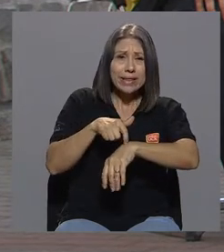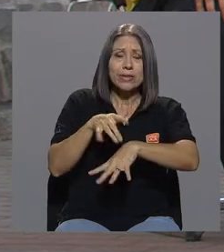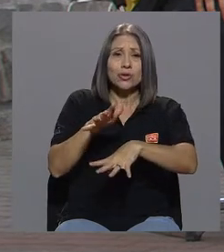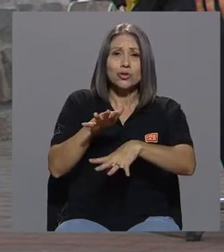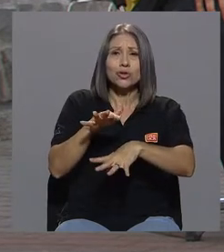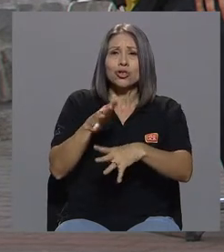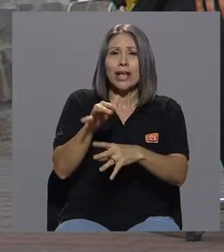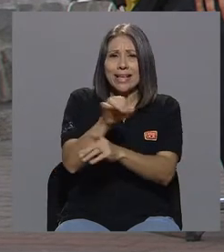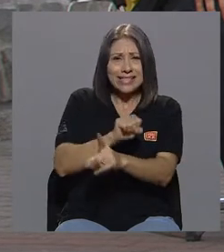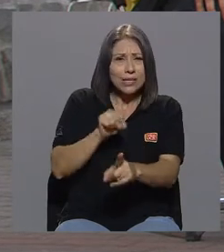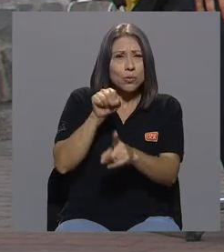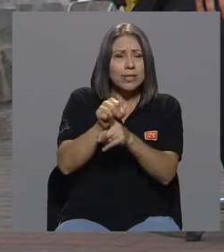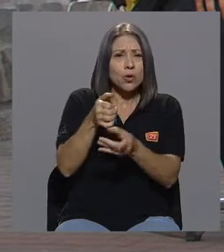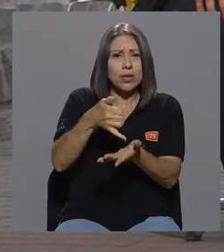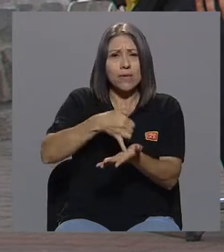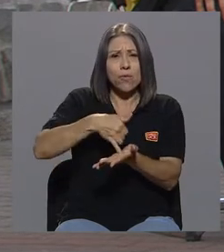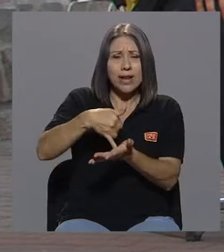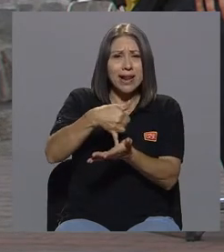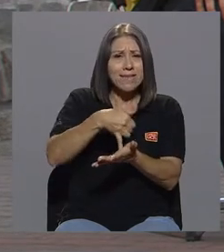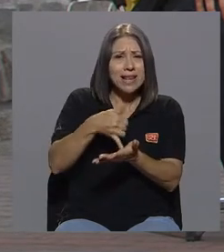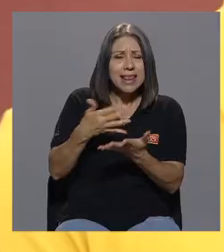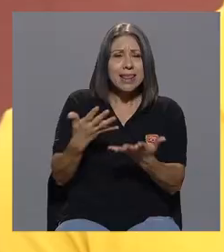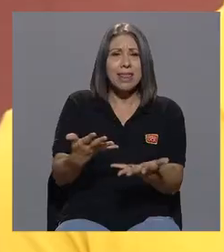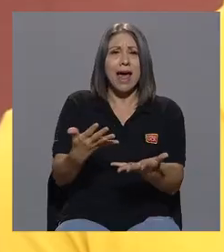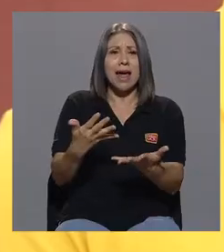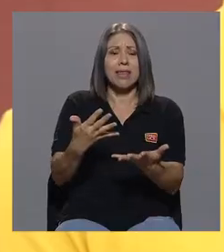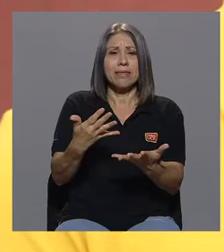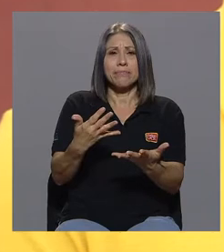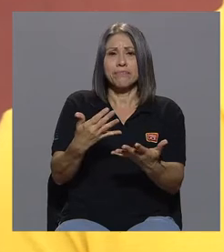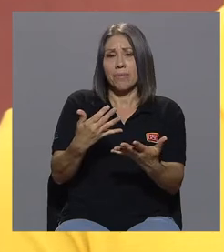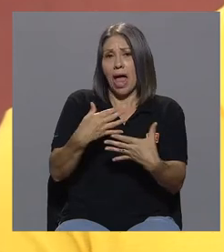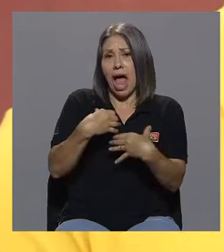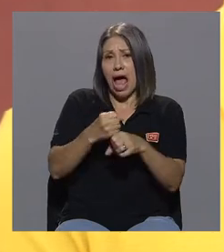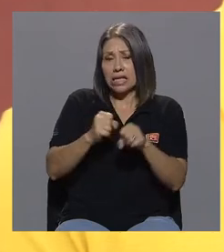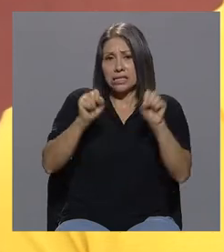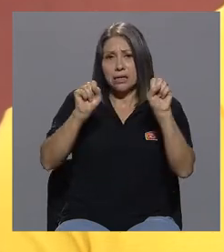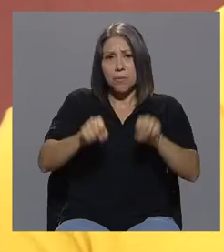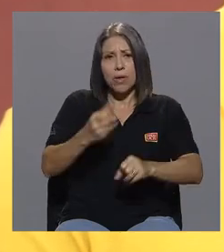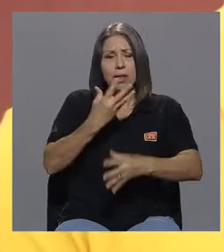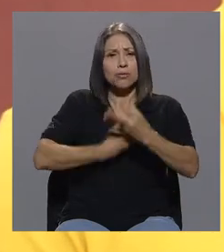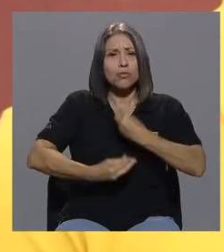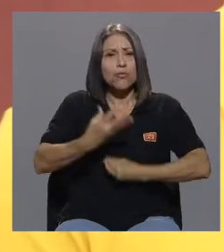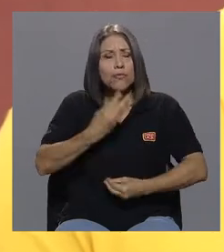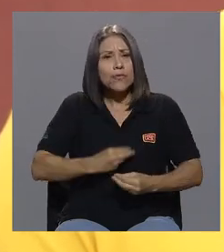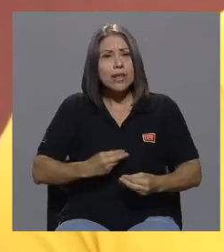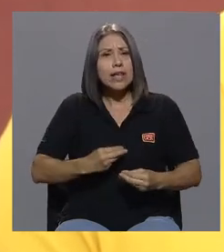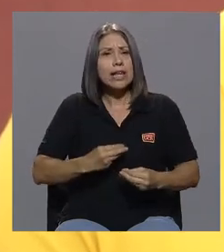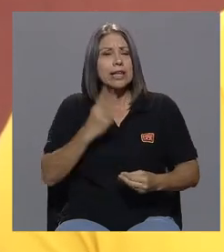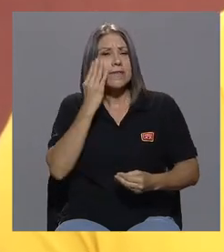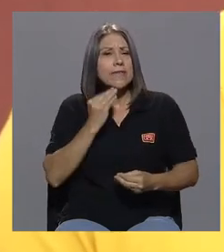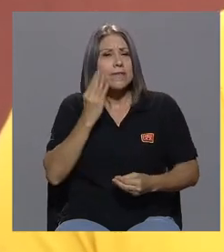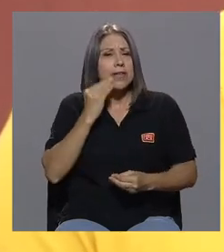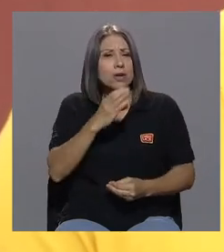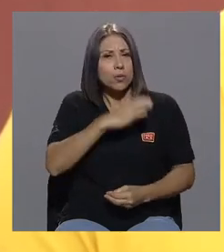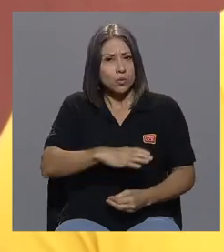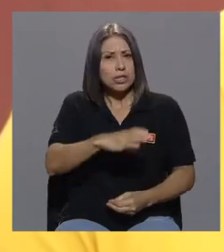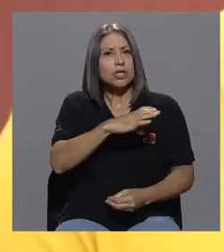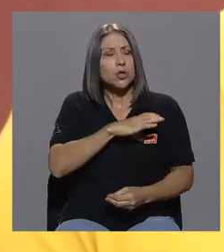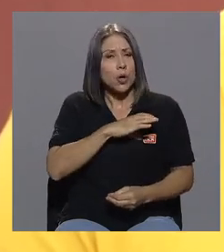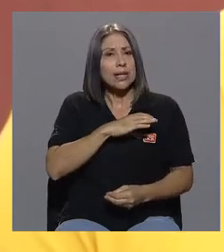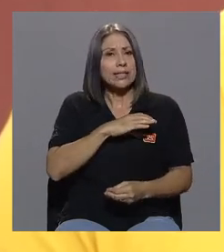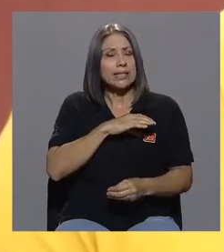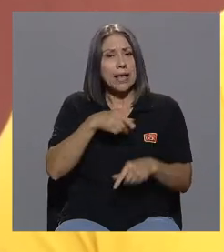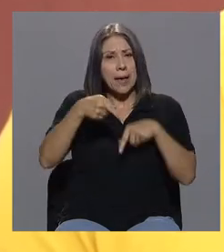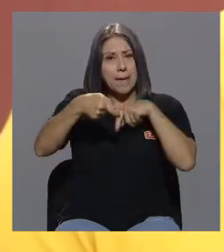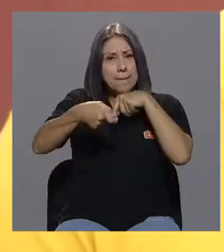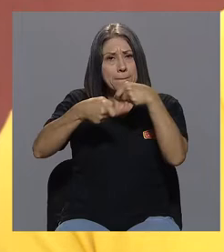vulnerabilidad les hace que puedan sufrir y vivir condiciones que verdaderamente son violatorios total de